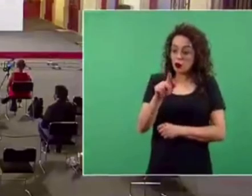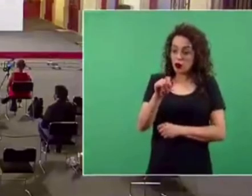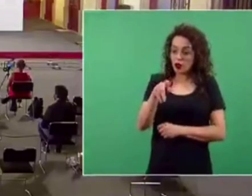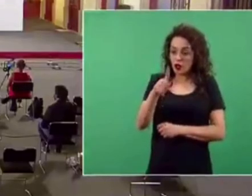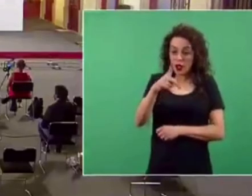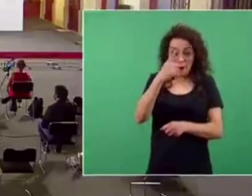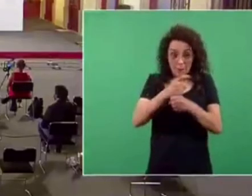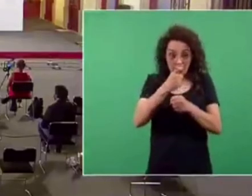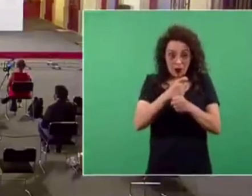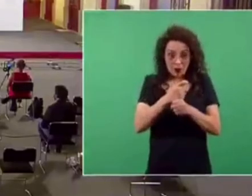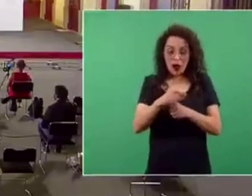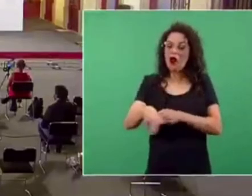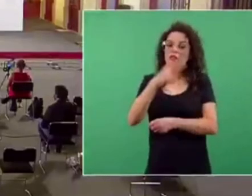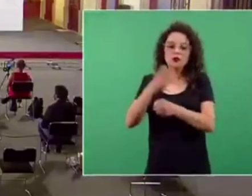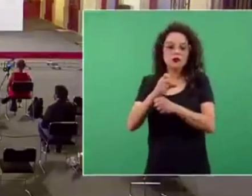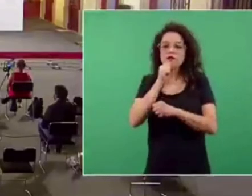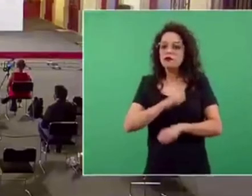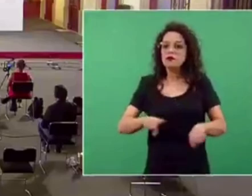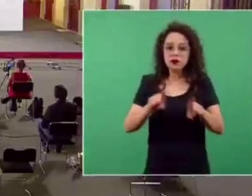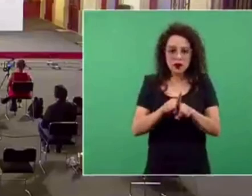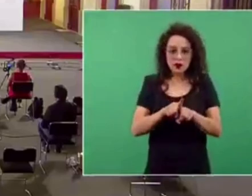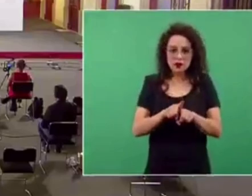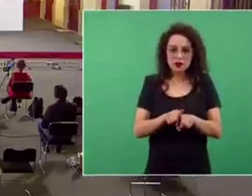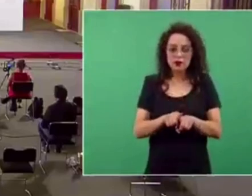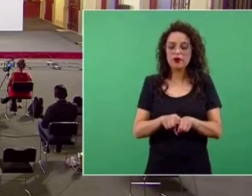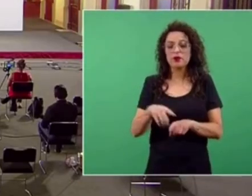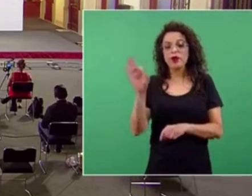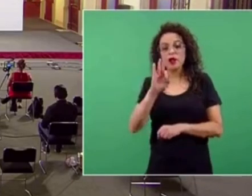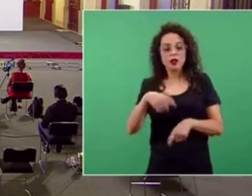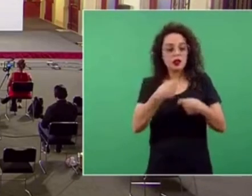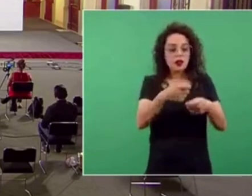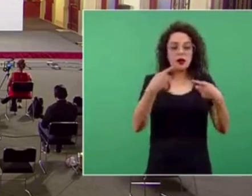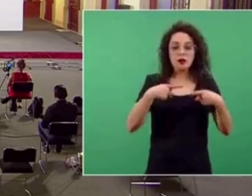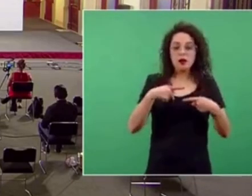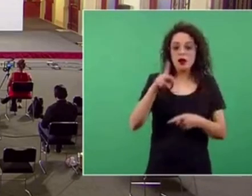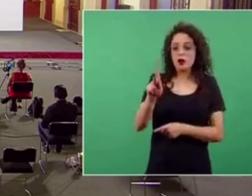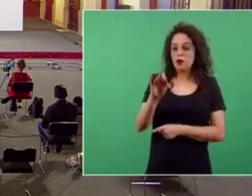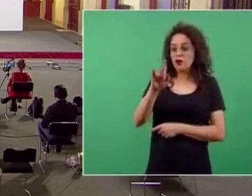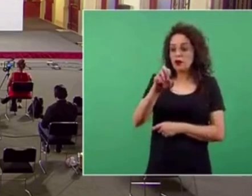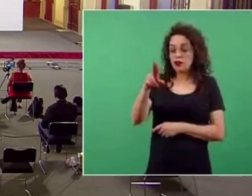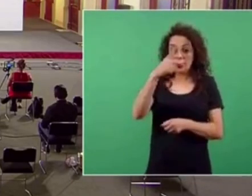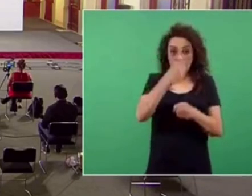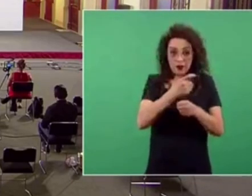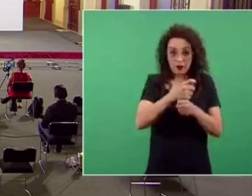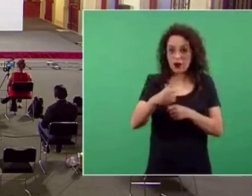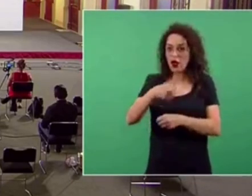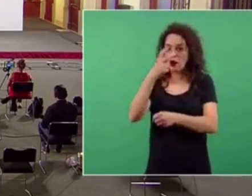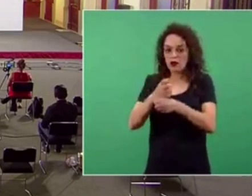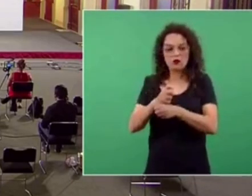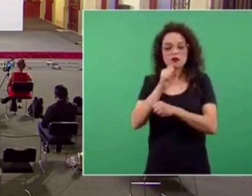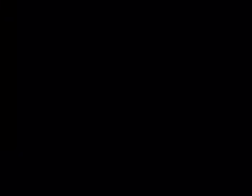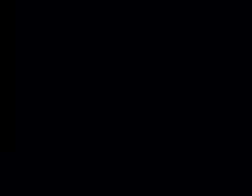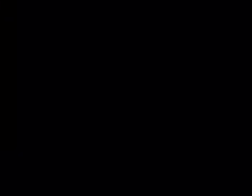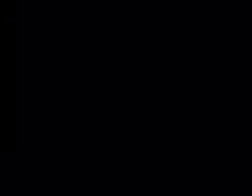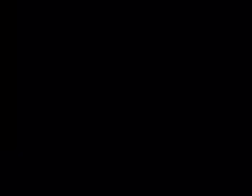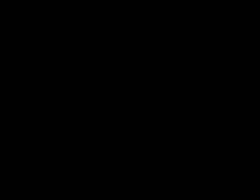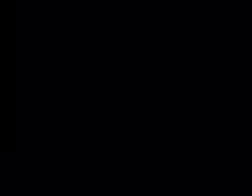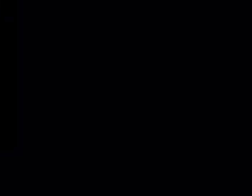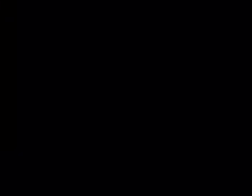recibe Pfizer en su primera dosis, su segunda dosis será Pfizer. Y así sucesivamente con las demás vacunas.